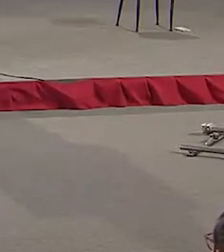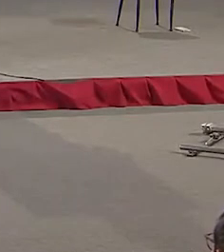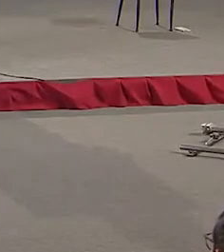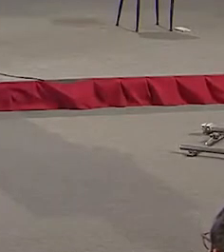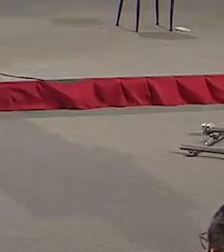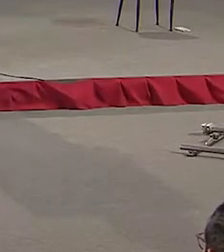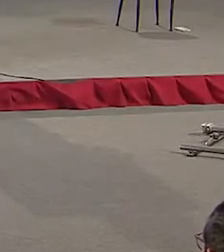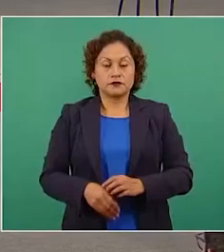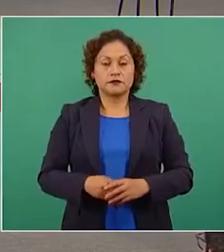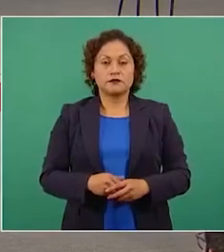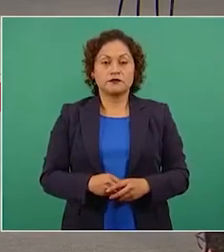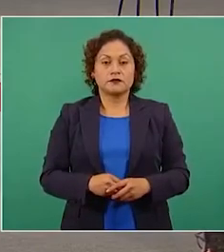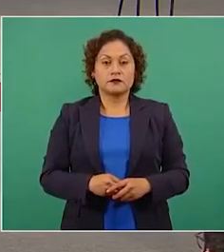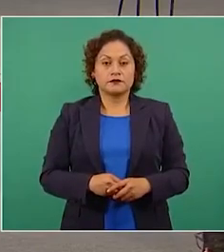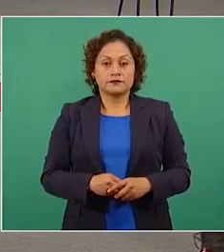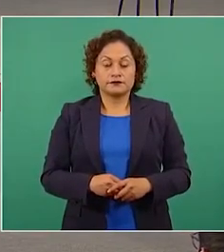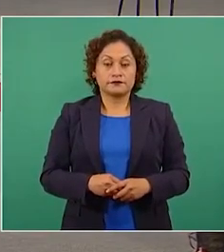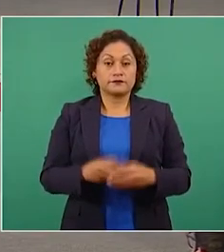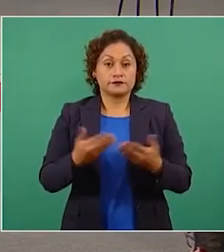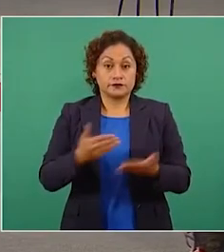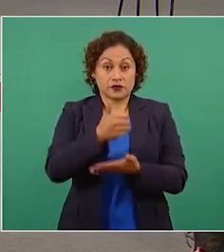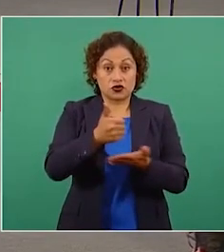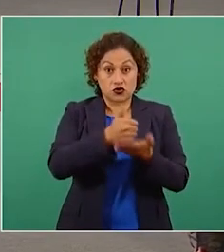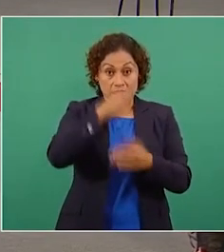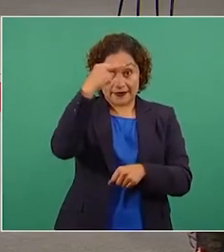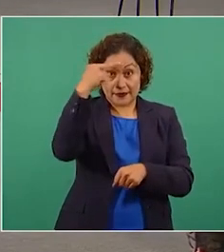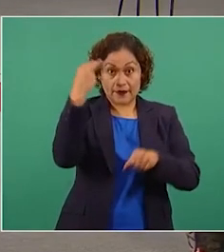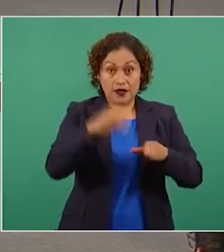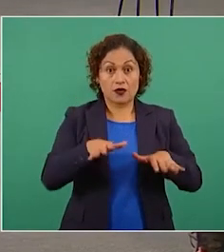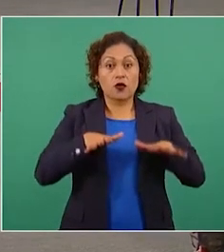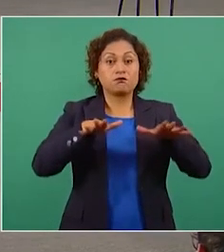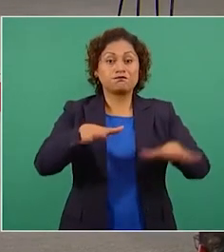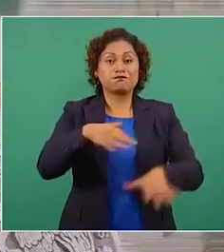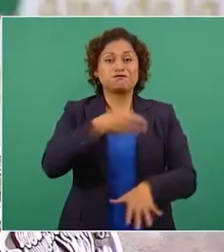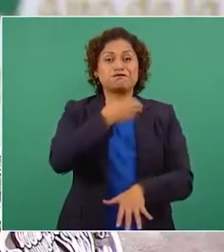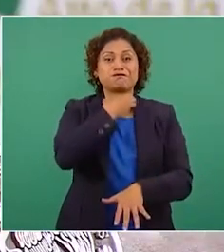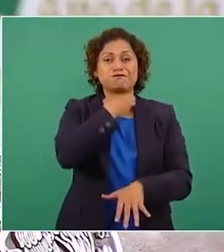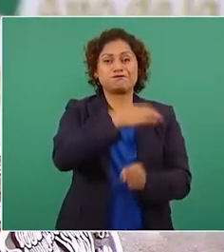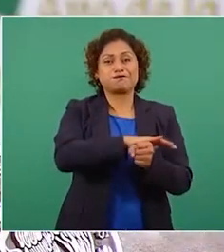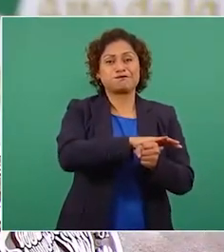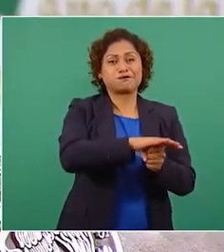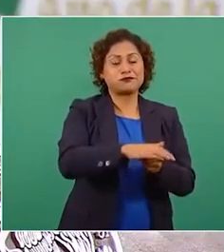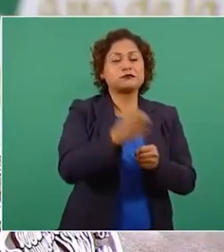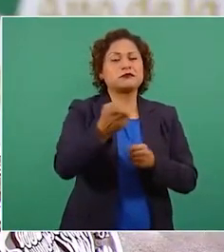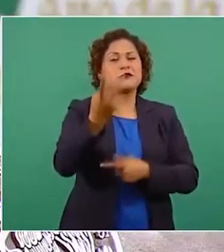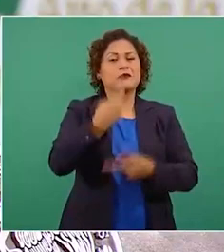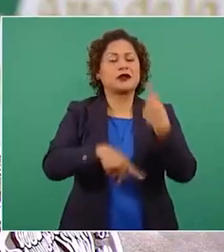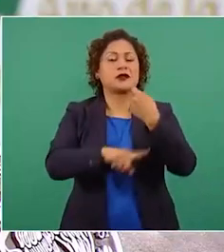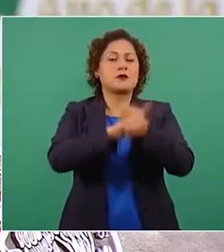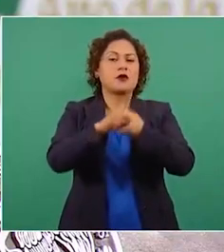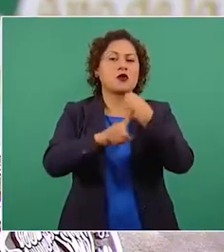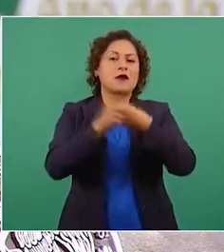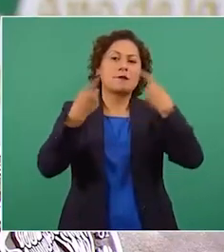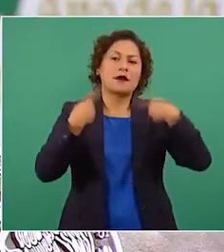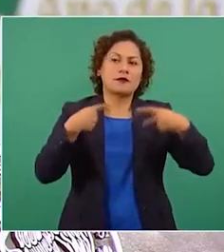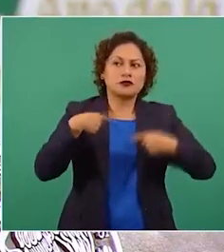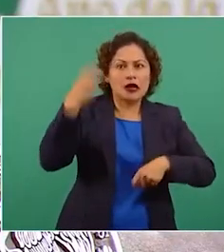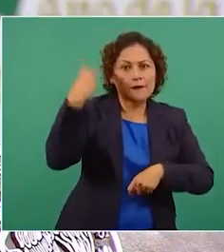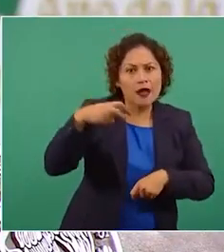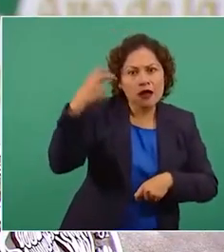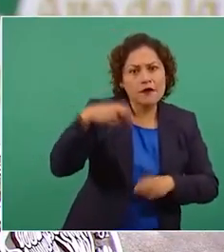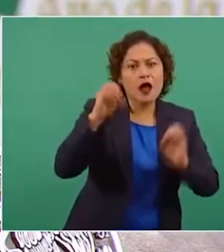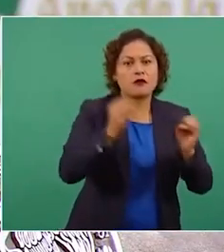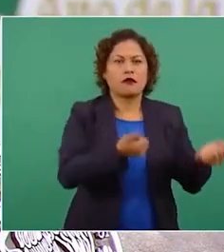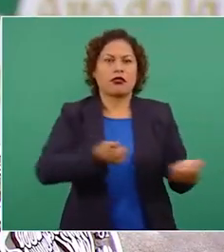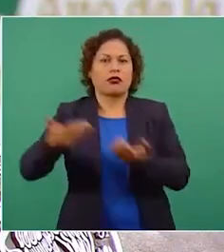saturado, lo que afecta a la calidad de los servicios a los usuarios con demoras y envíos a terminales remotas.